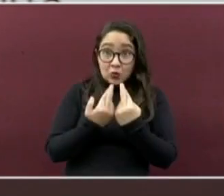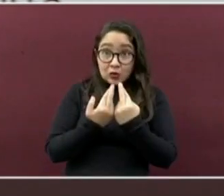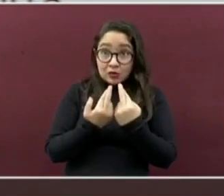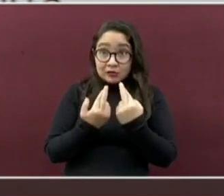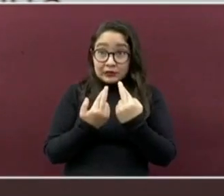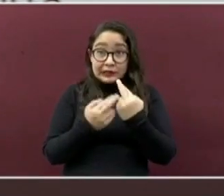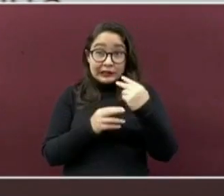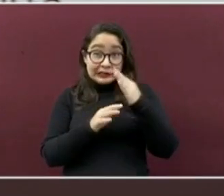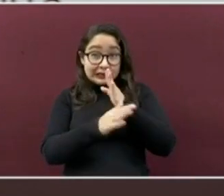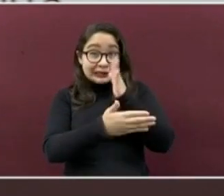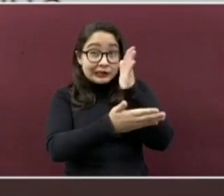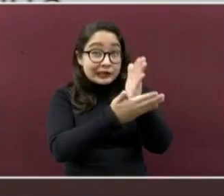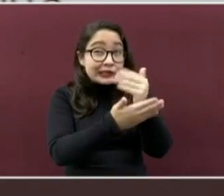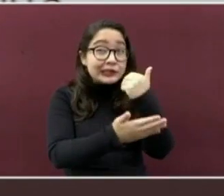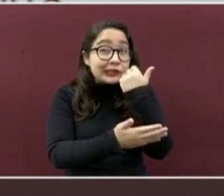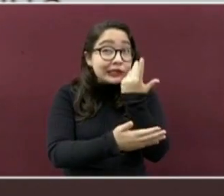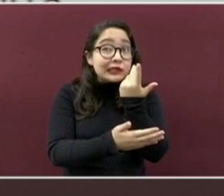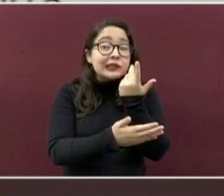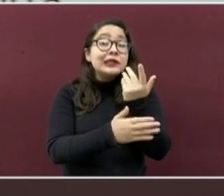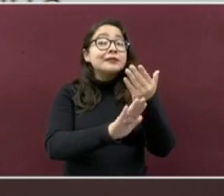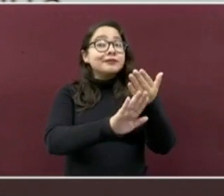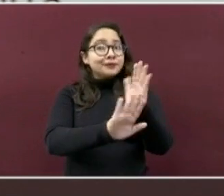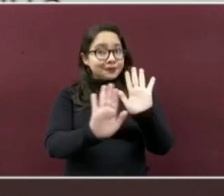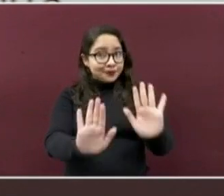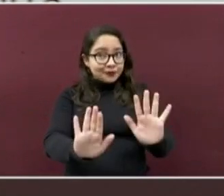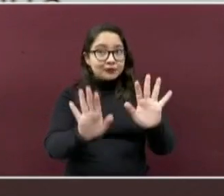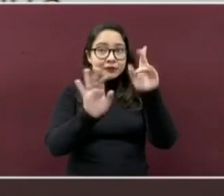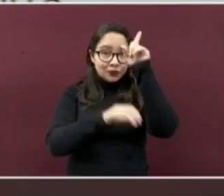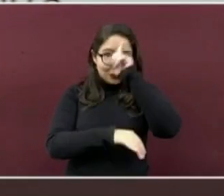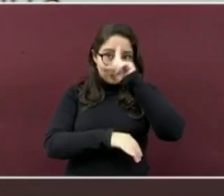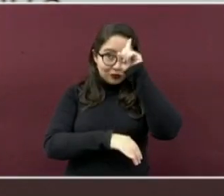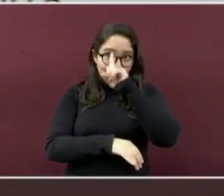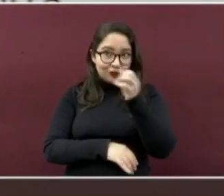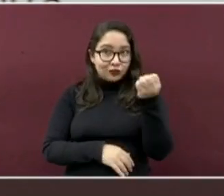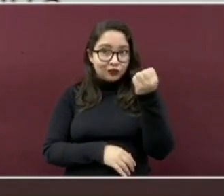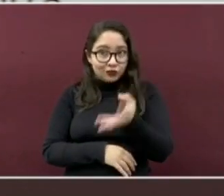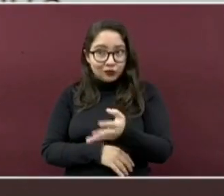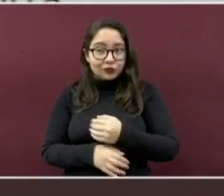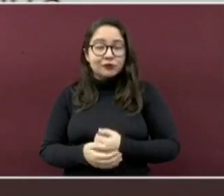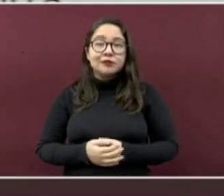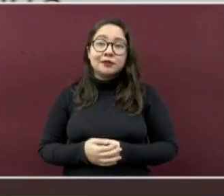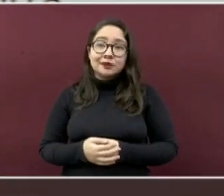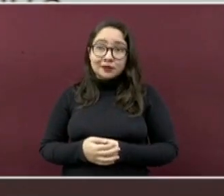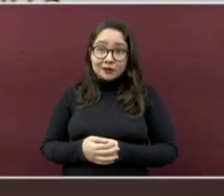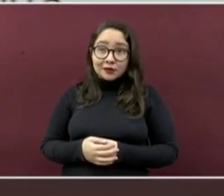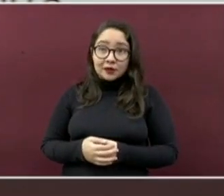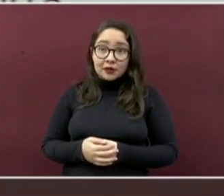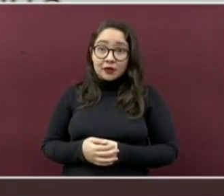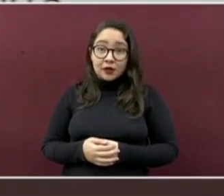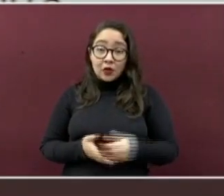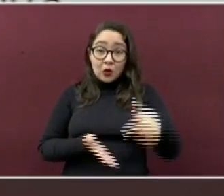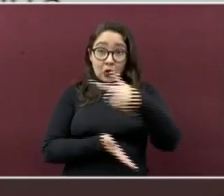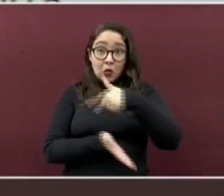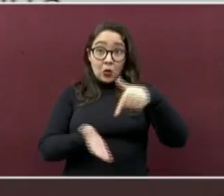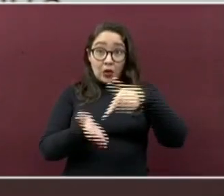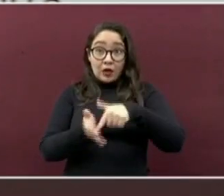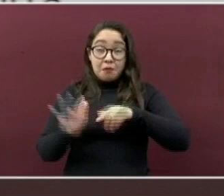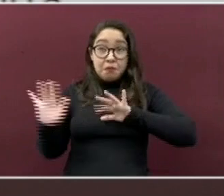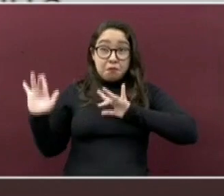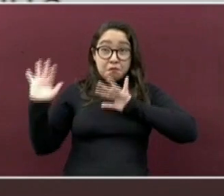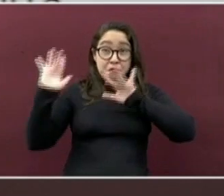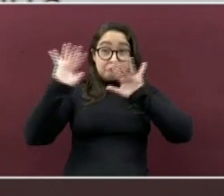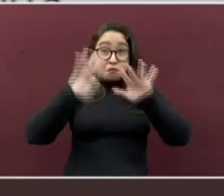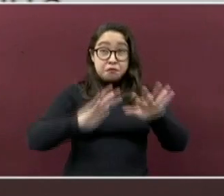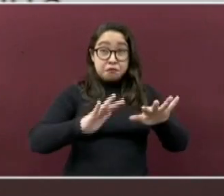importante que tome en cuenta las siguientes recomendaciones. Evite lugares aglomerados